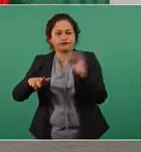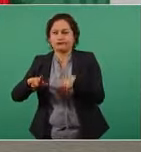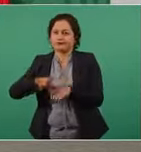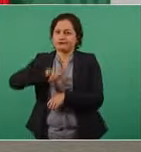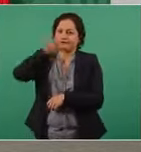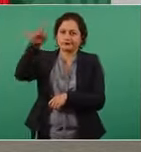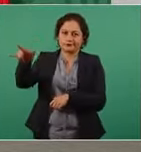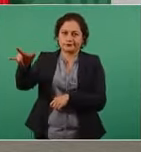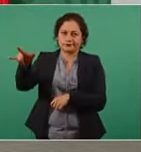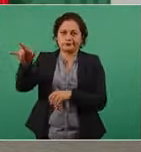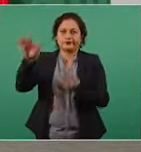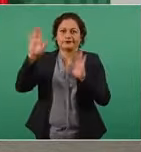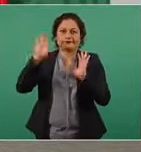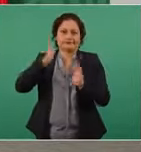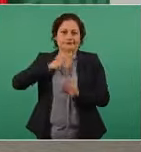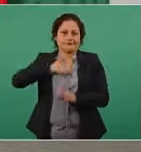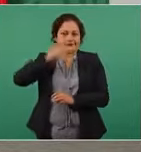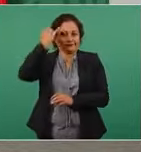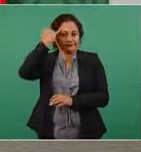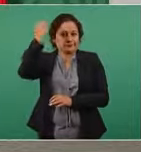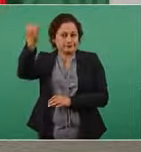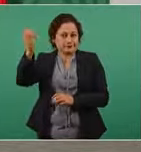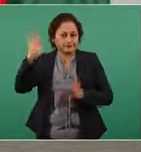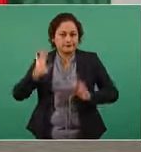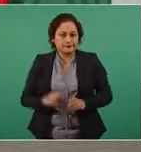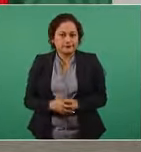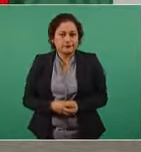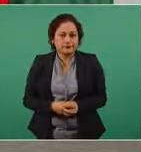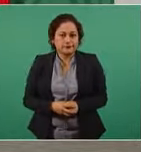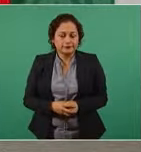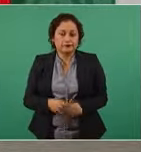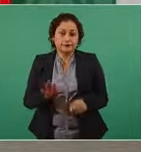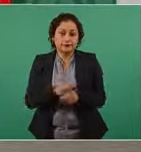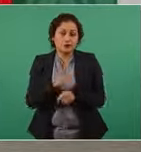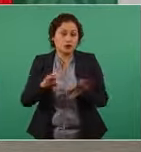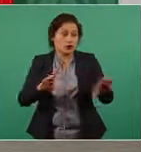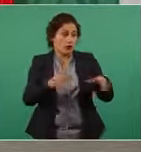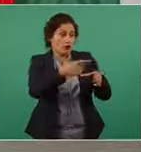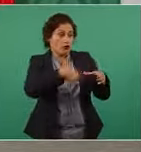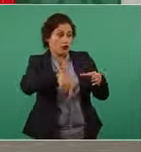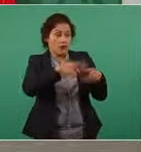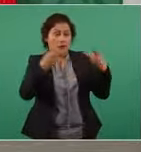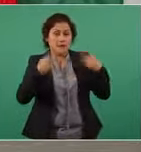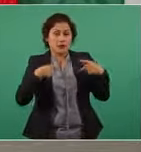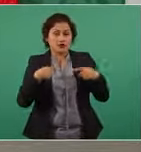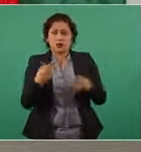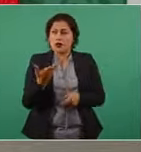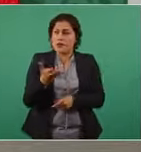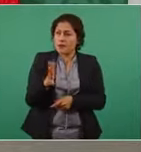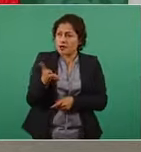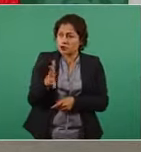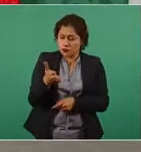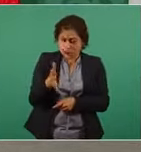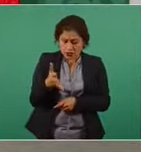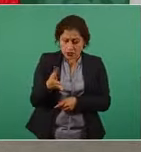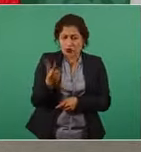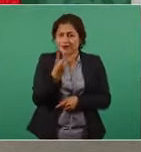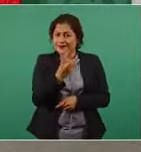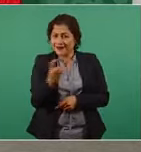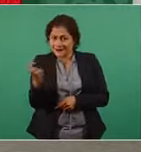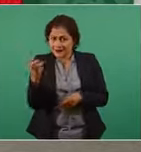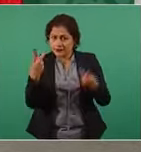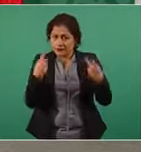porque es un grupo eso, son alrededor o cerca de 300